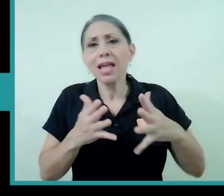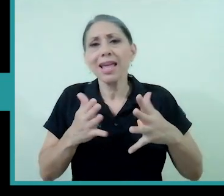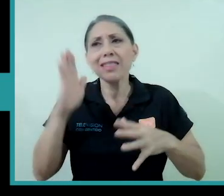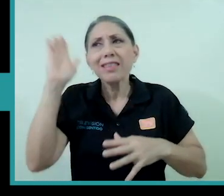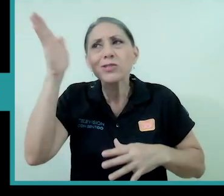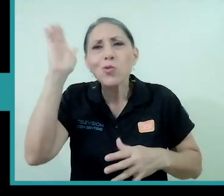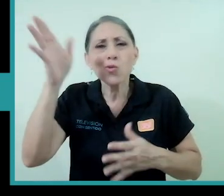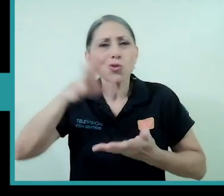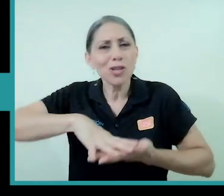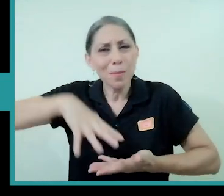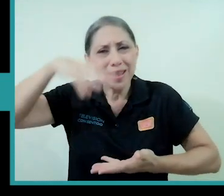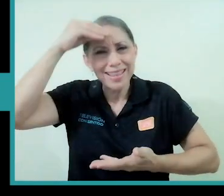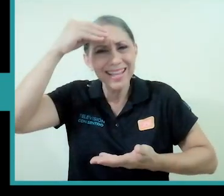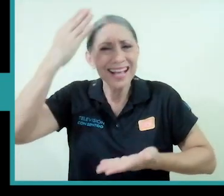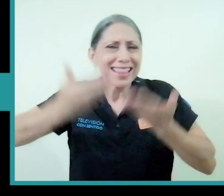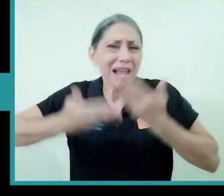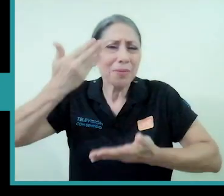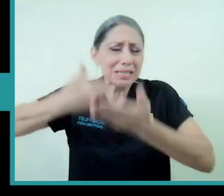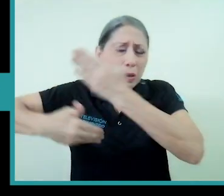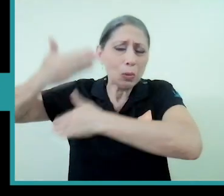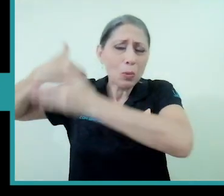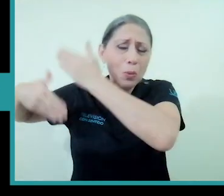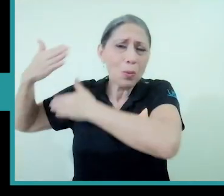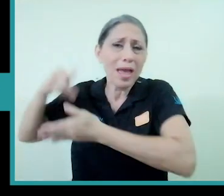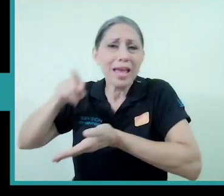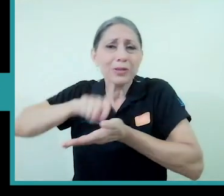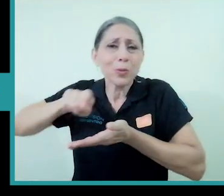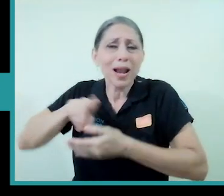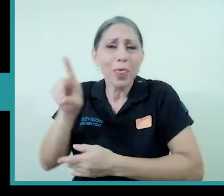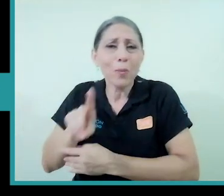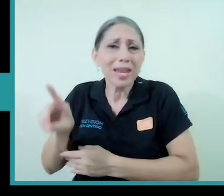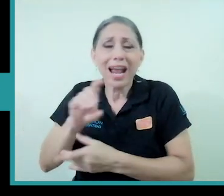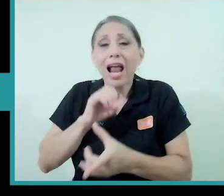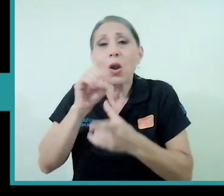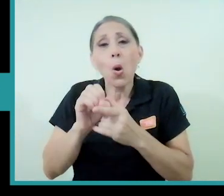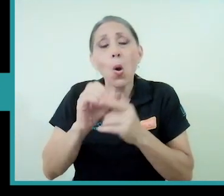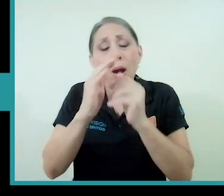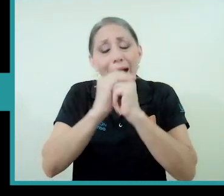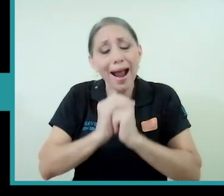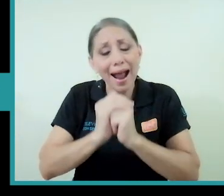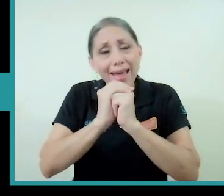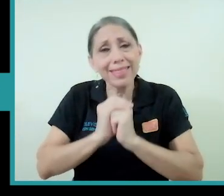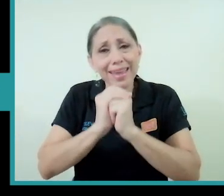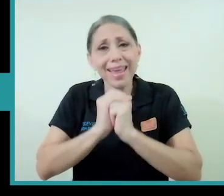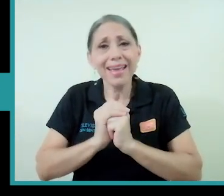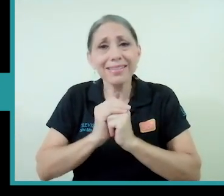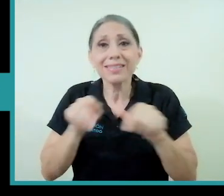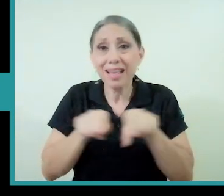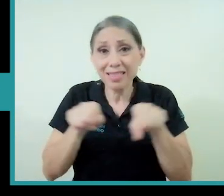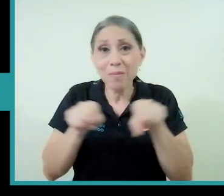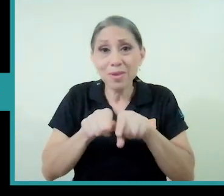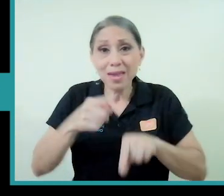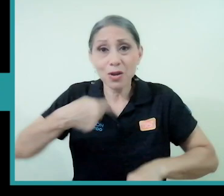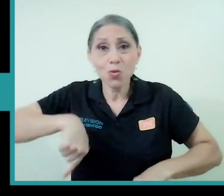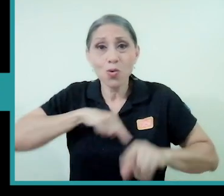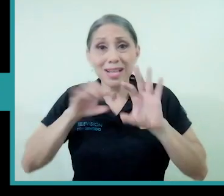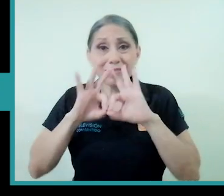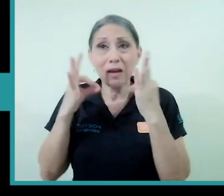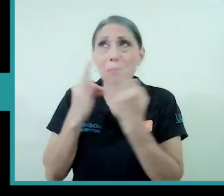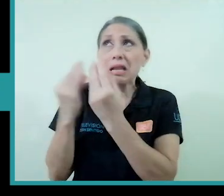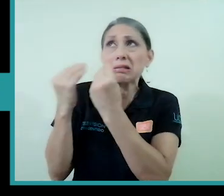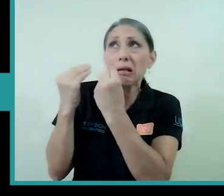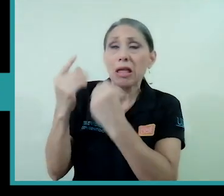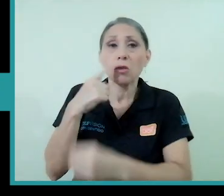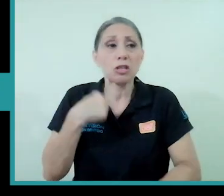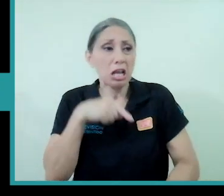aprendizajes que quizás traemos de la escuela dominical de la catequesis de discursos hasta de nuestras familias ¿verdad? que quizás muchas